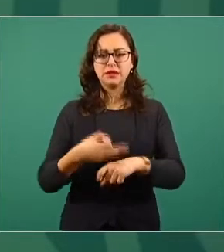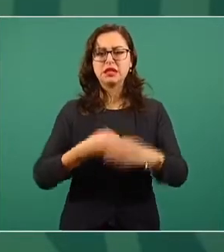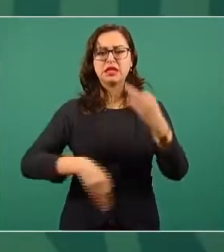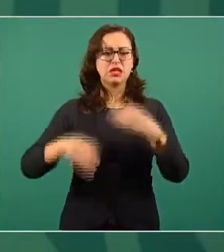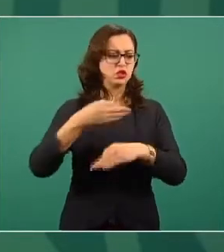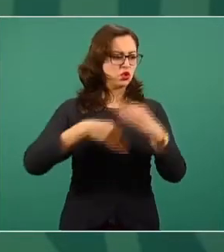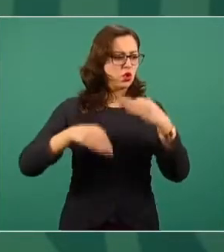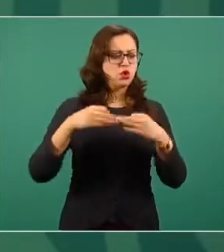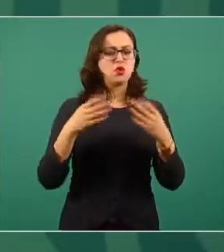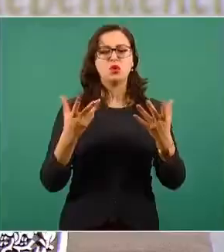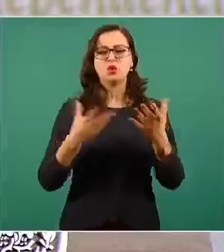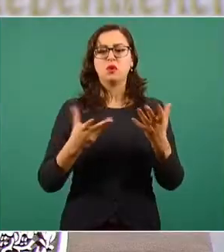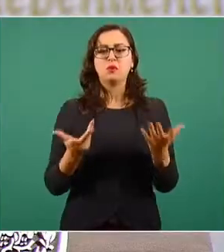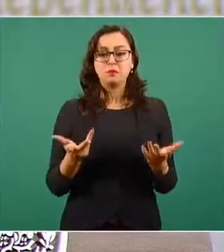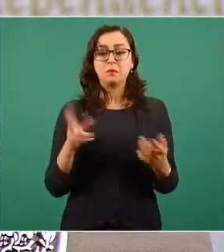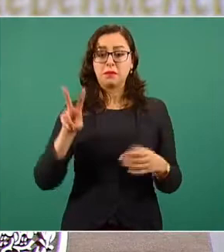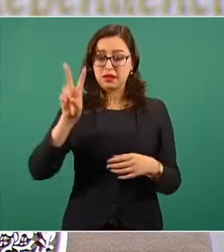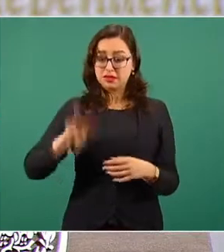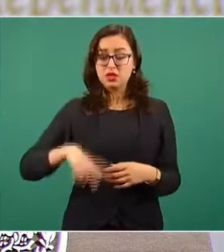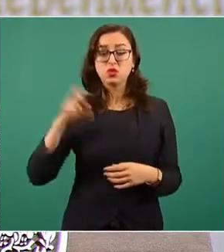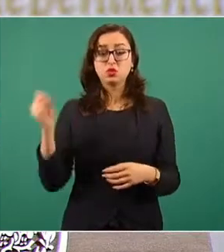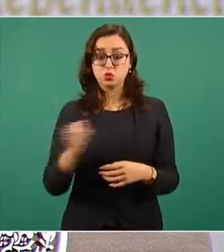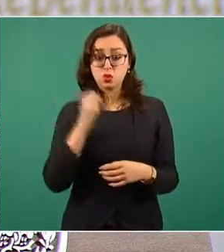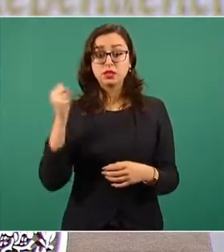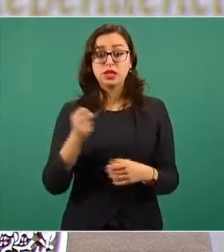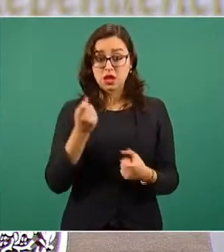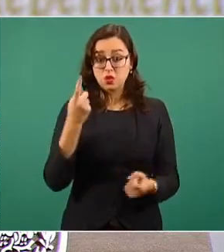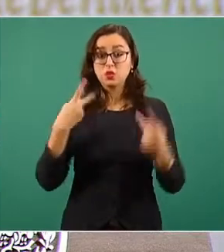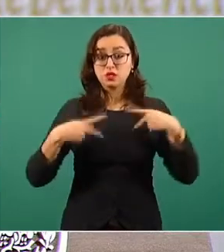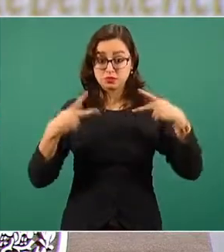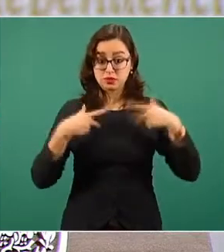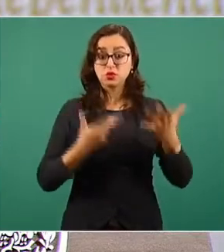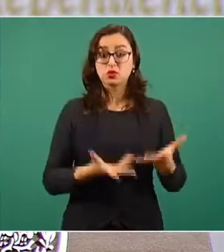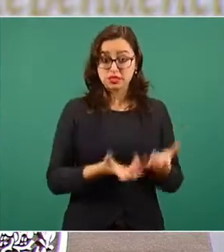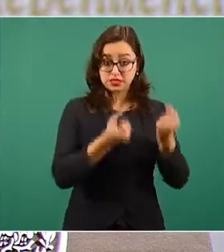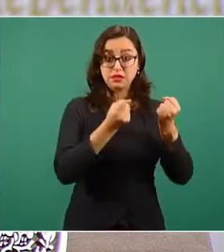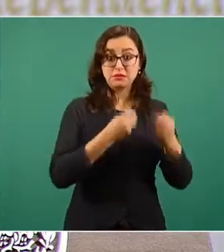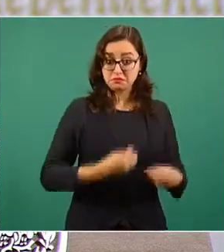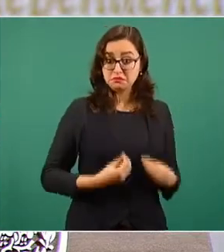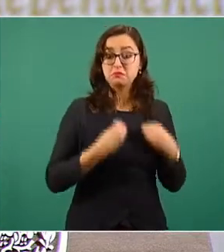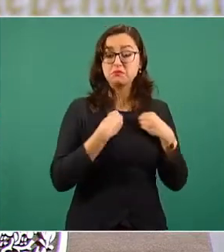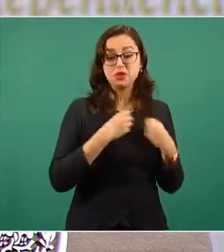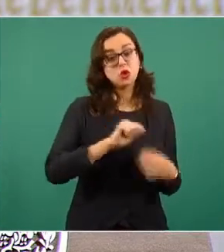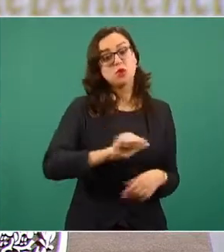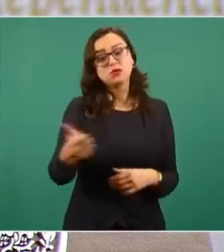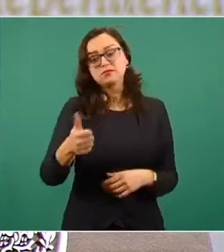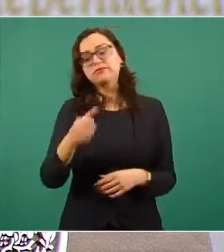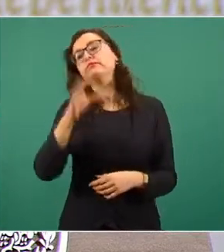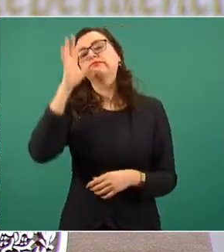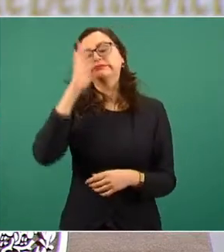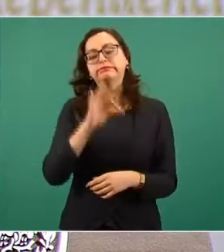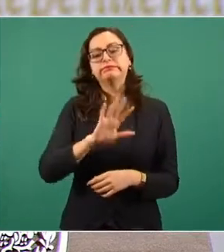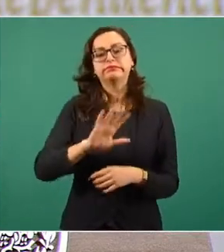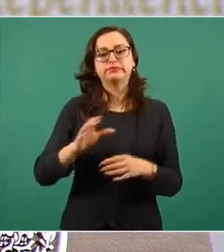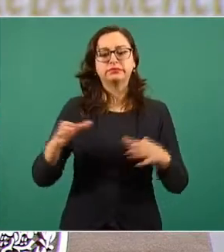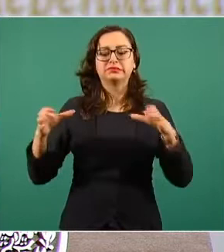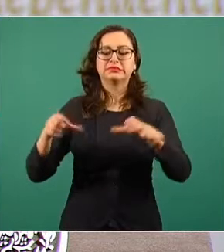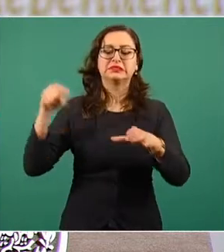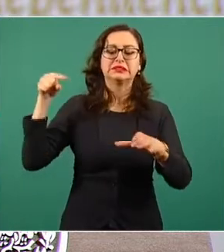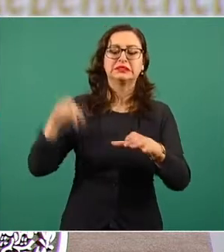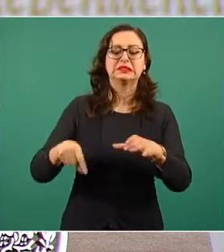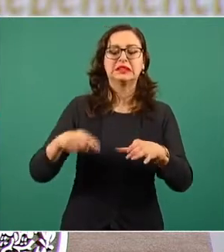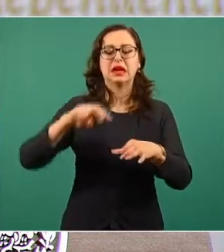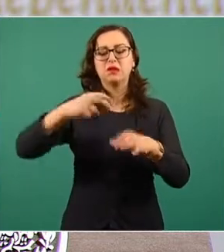personas, afortunadamente gran parte de ellas con vida y otras lamentablemente en estas fosas clandestinas, van a dar cuenta.